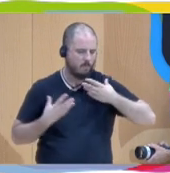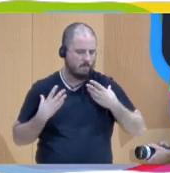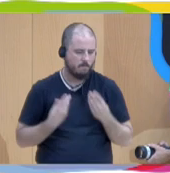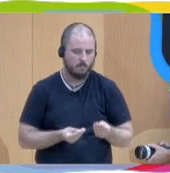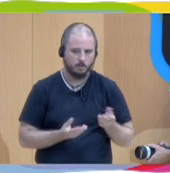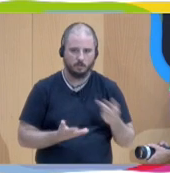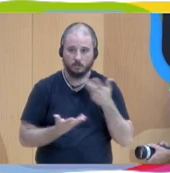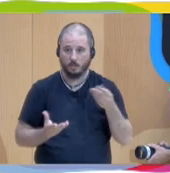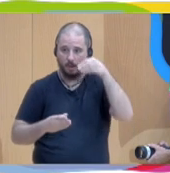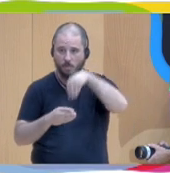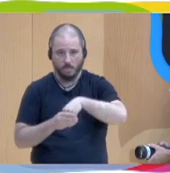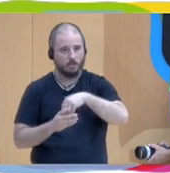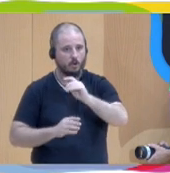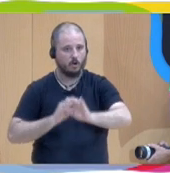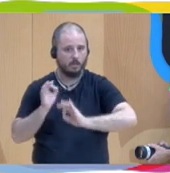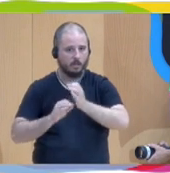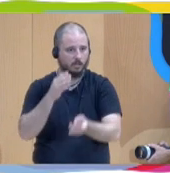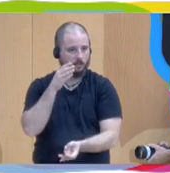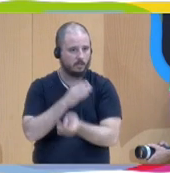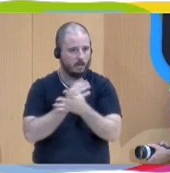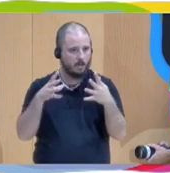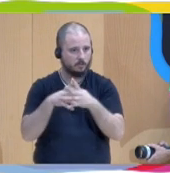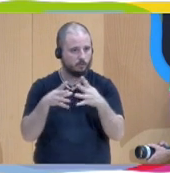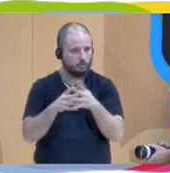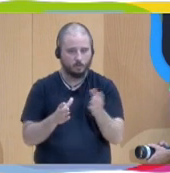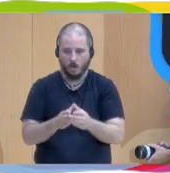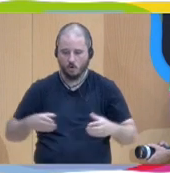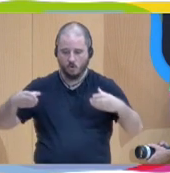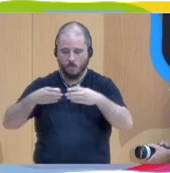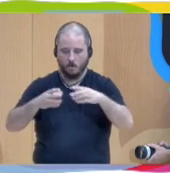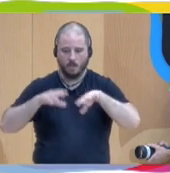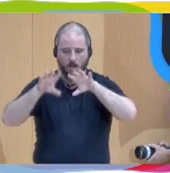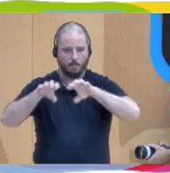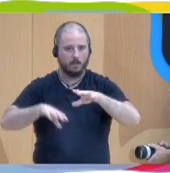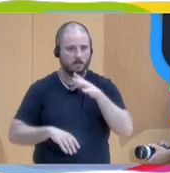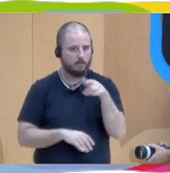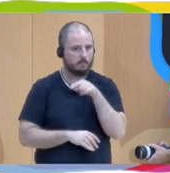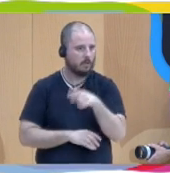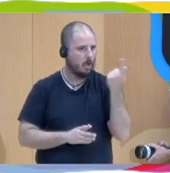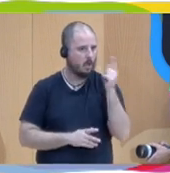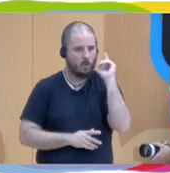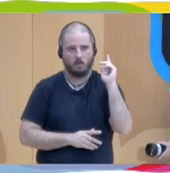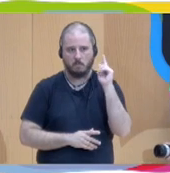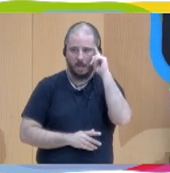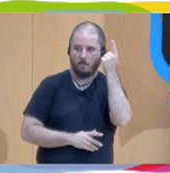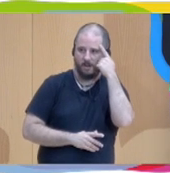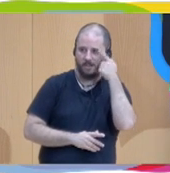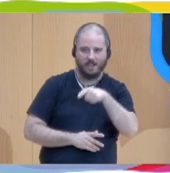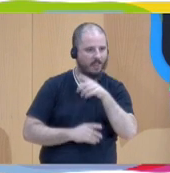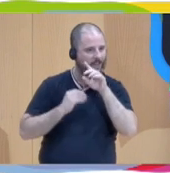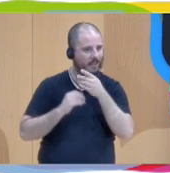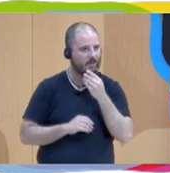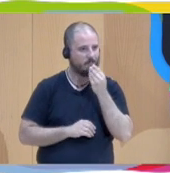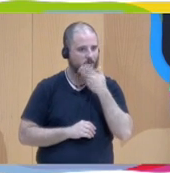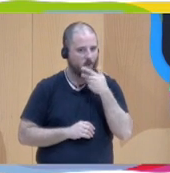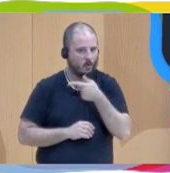las organizaciones para que comunidades de aprendizaje, para que ese conocimiento y esas habilidades que ya tienen los profesionales y esas